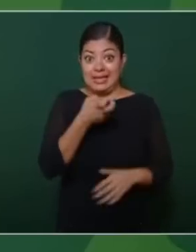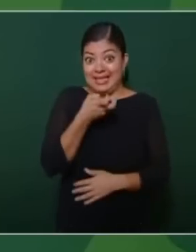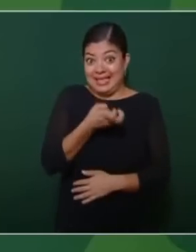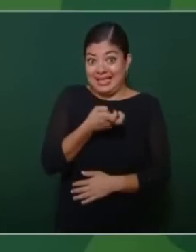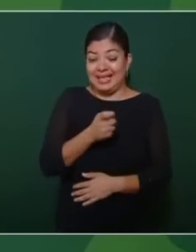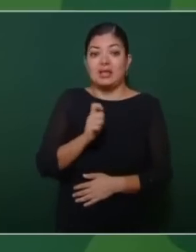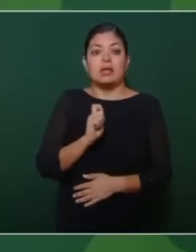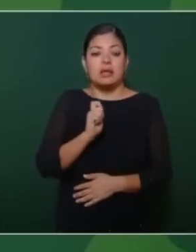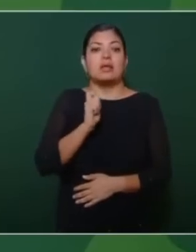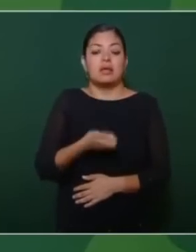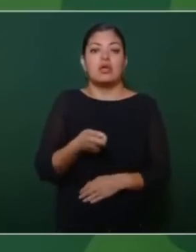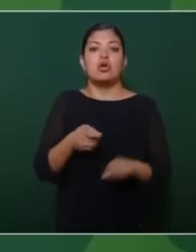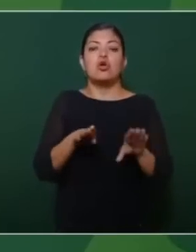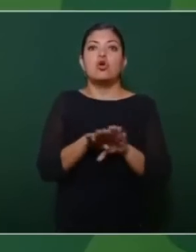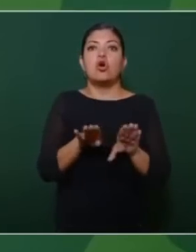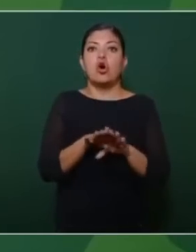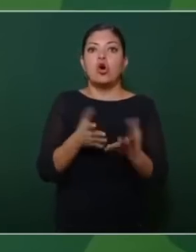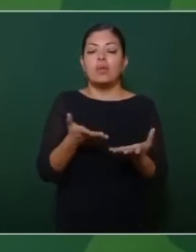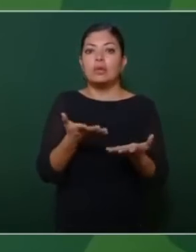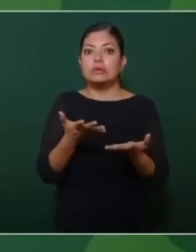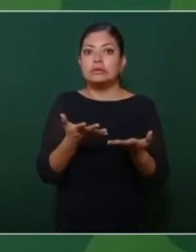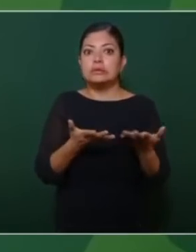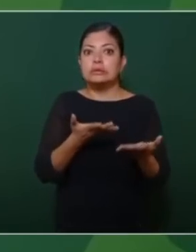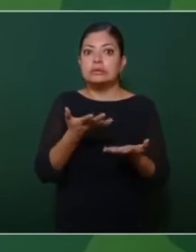a detener la negociación